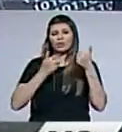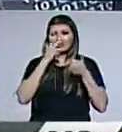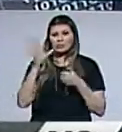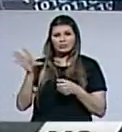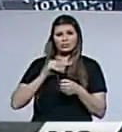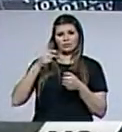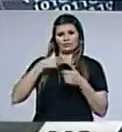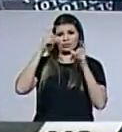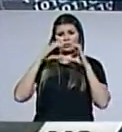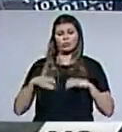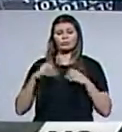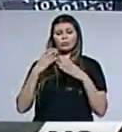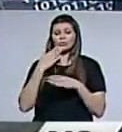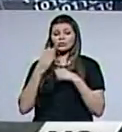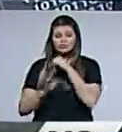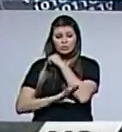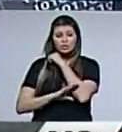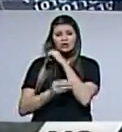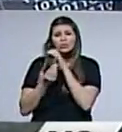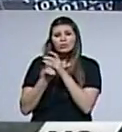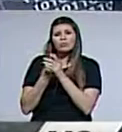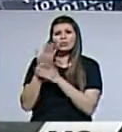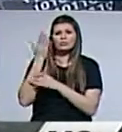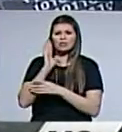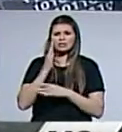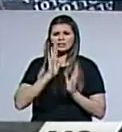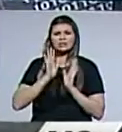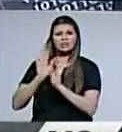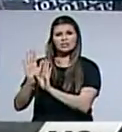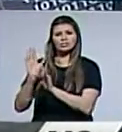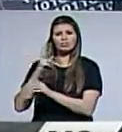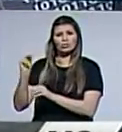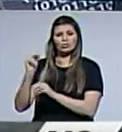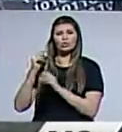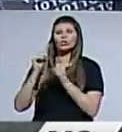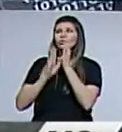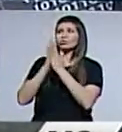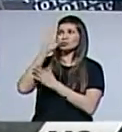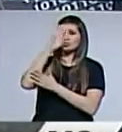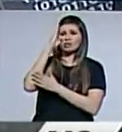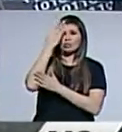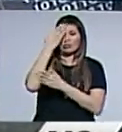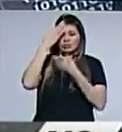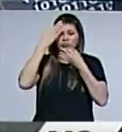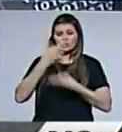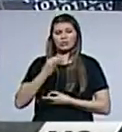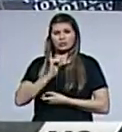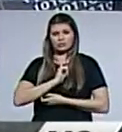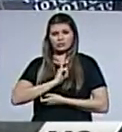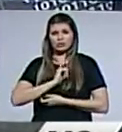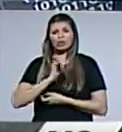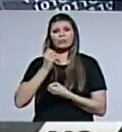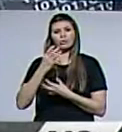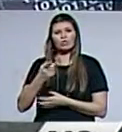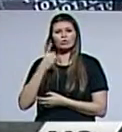que desde el principio había rechazado el estilo de vida gay y que Dios le había restaurado. El